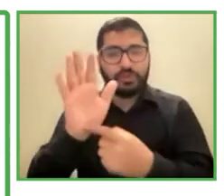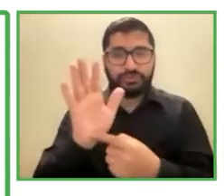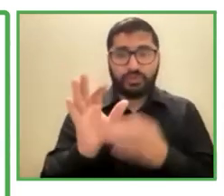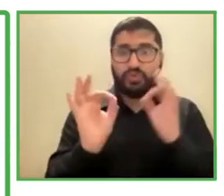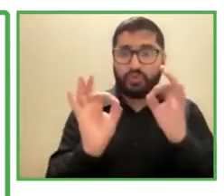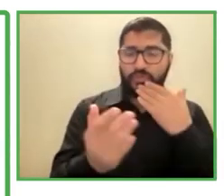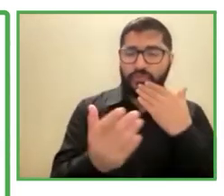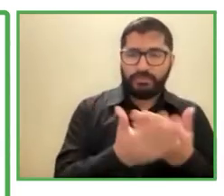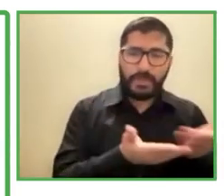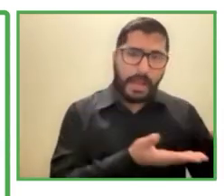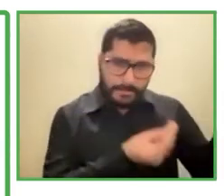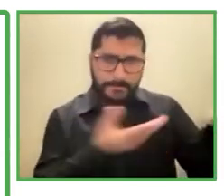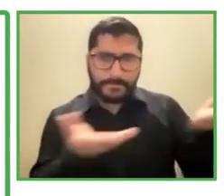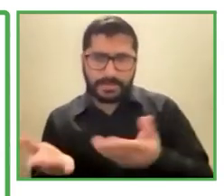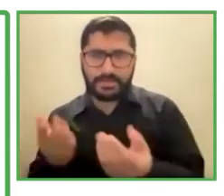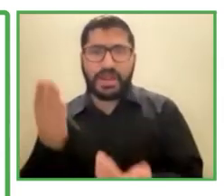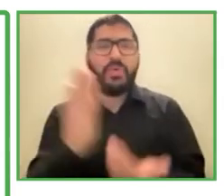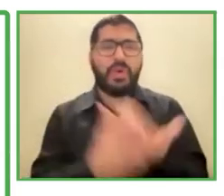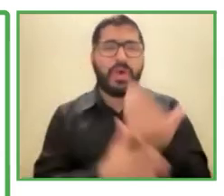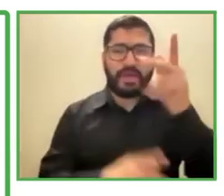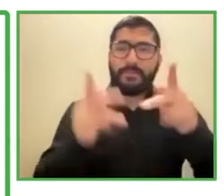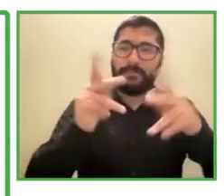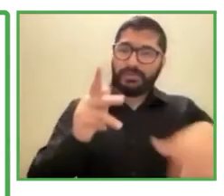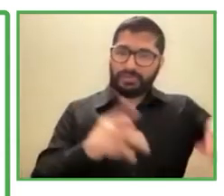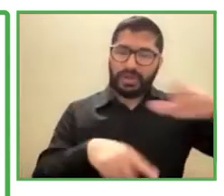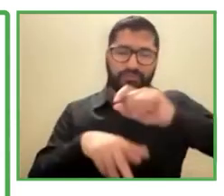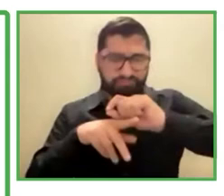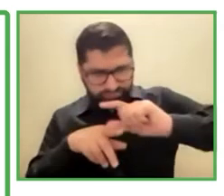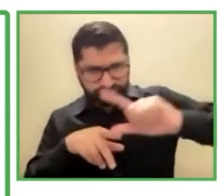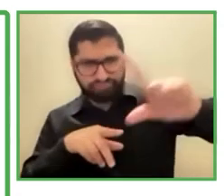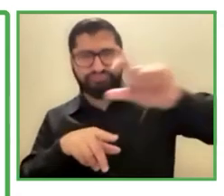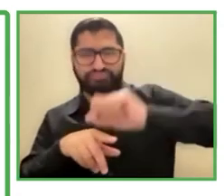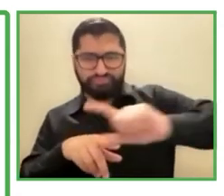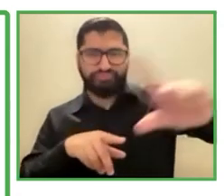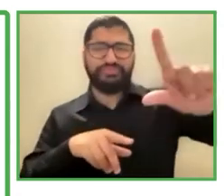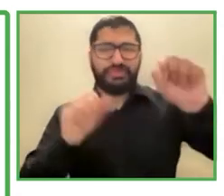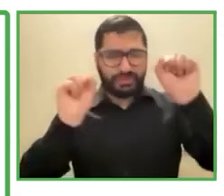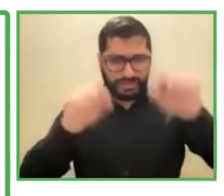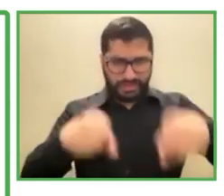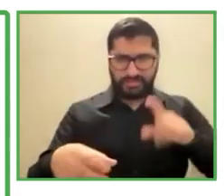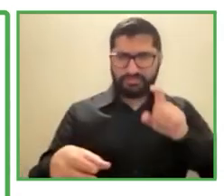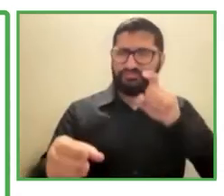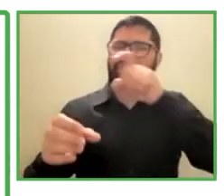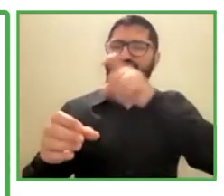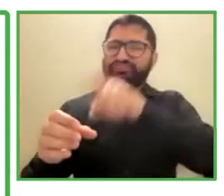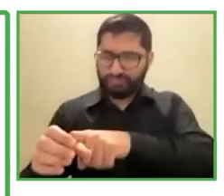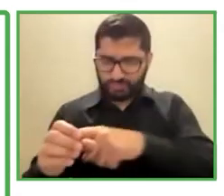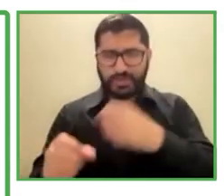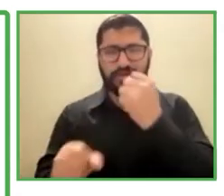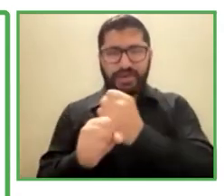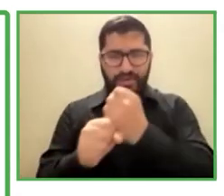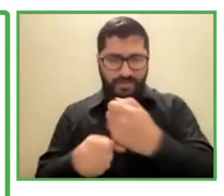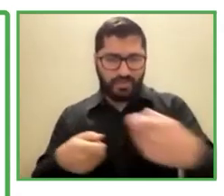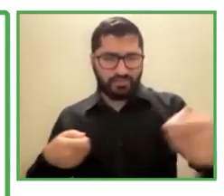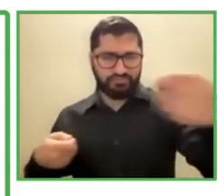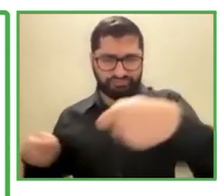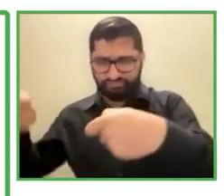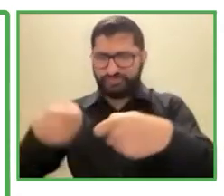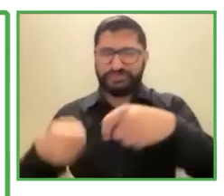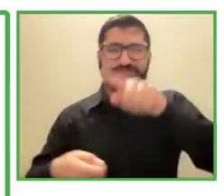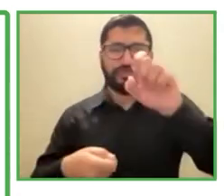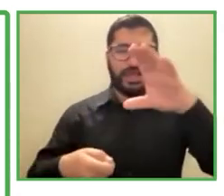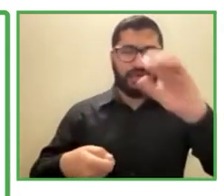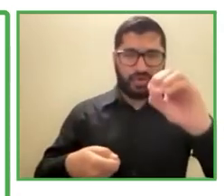emprendedores para que se suben a los trabajos de SECO y sean parte de nuestra de nuestra red de operadores